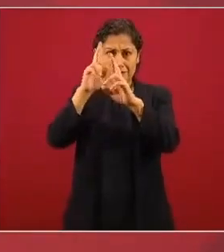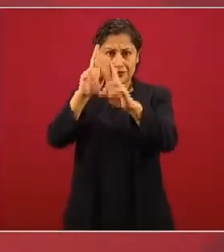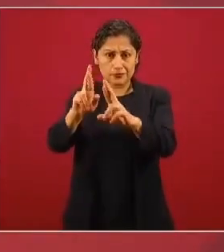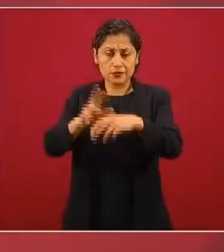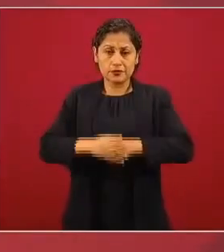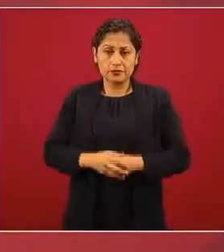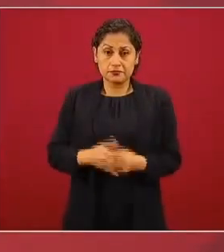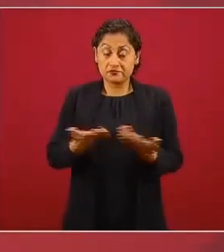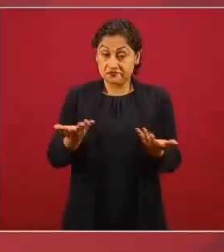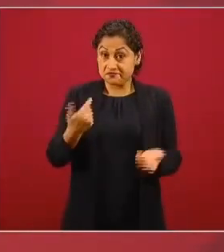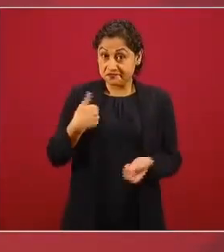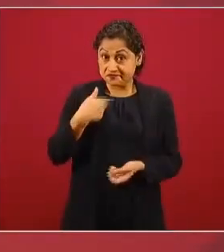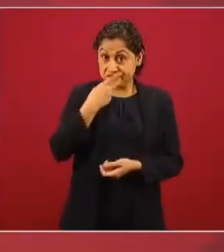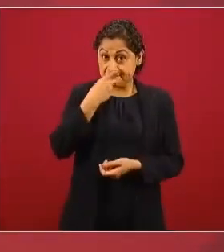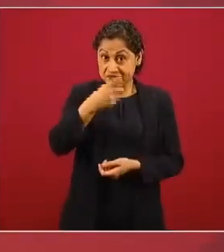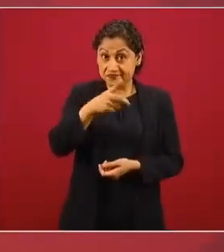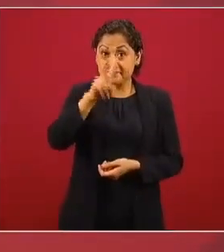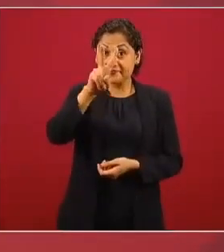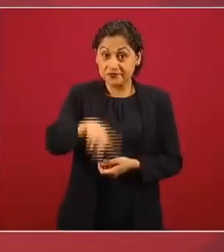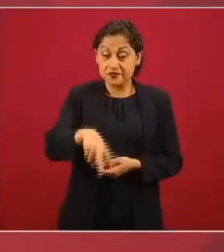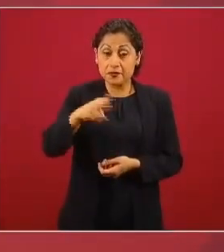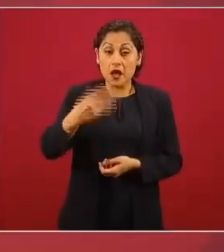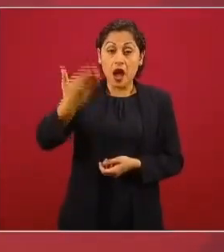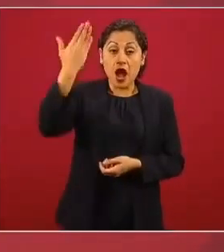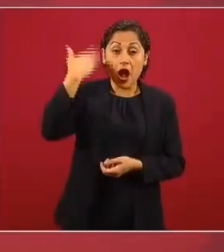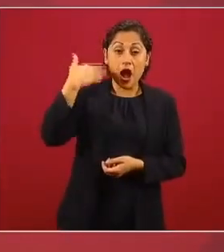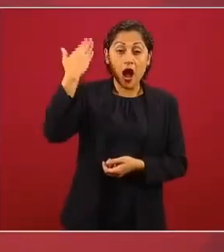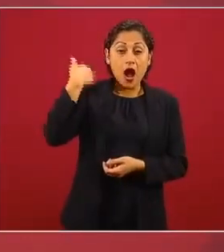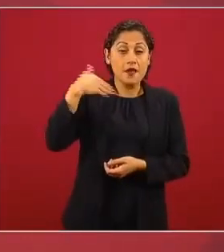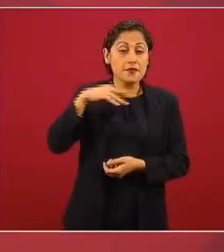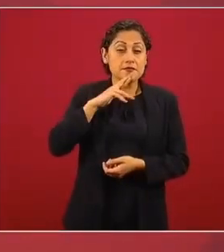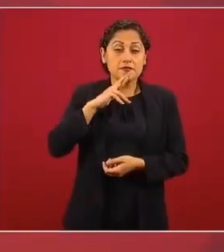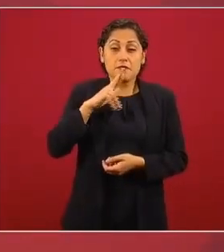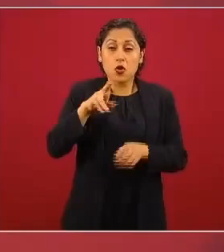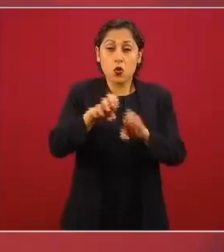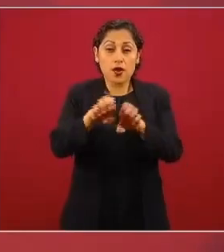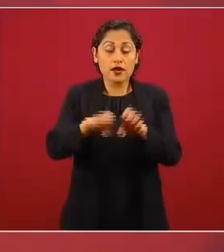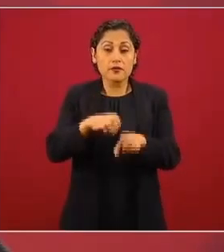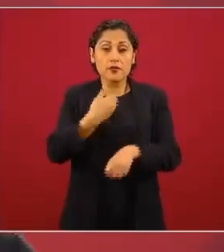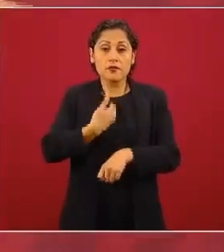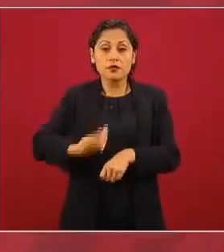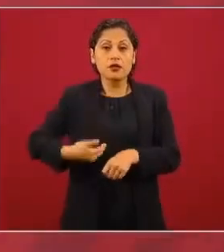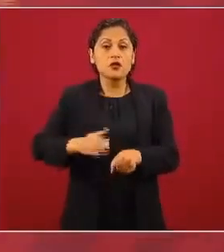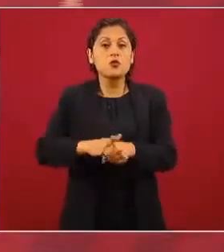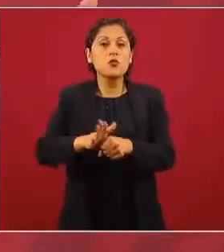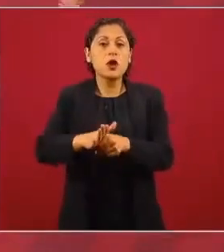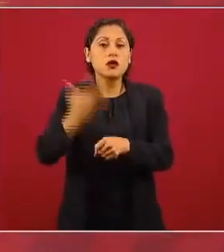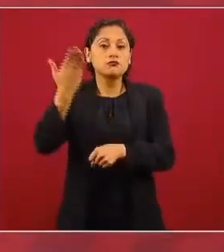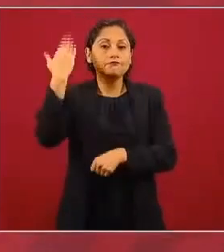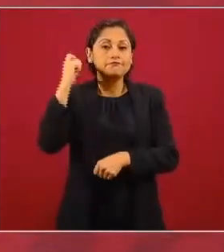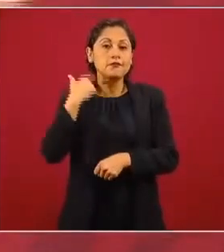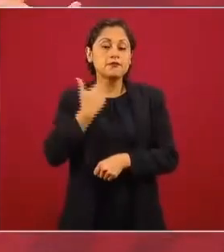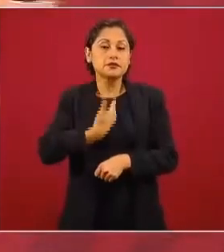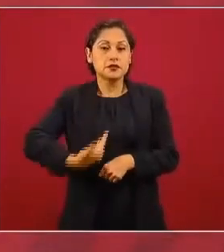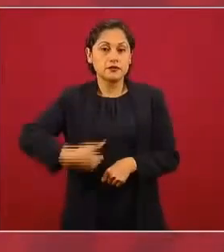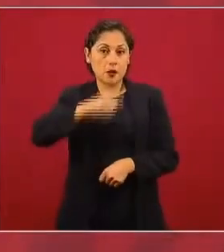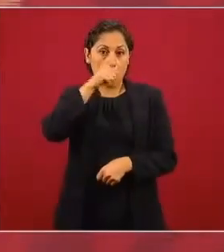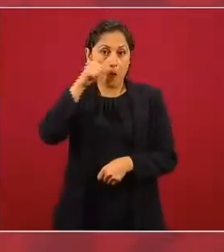fue el gabinete del presidente Juárez y constantemente se enfrentaban